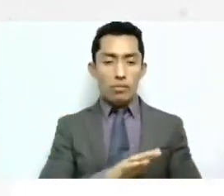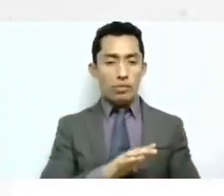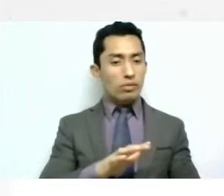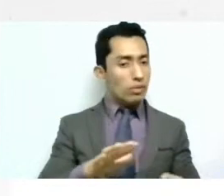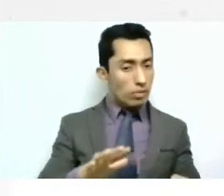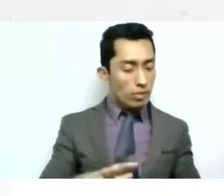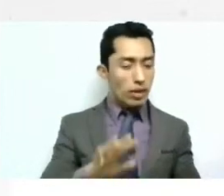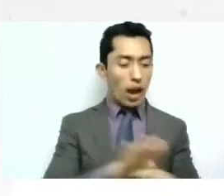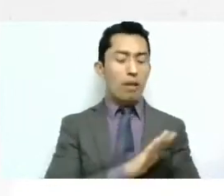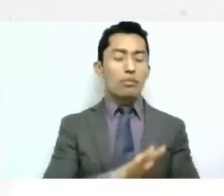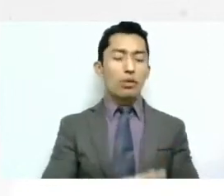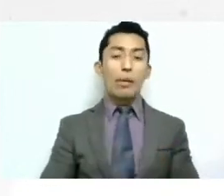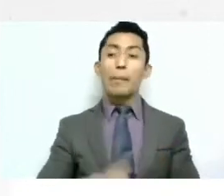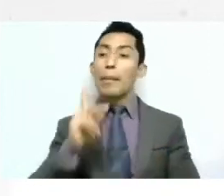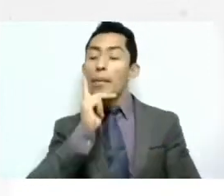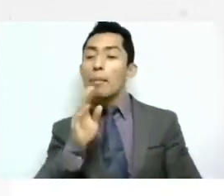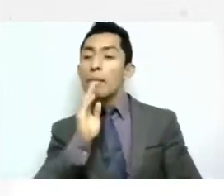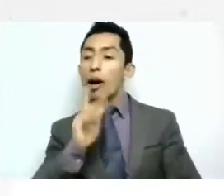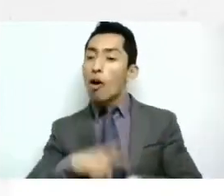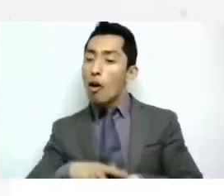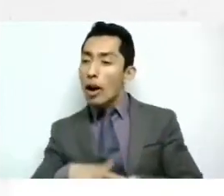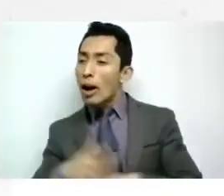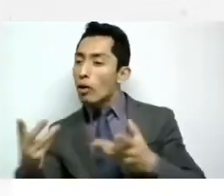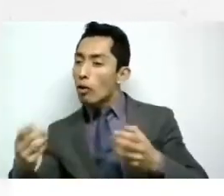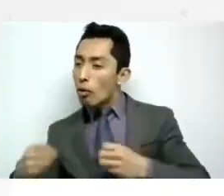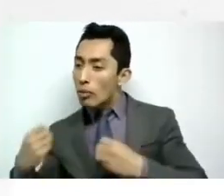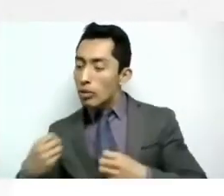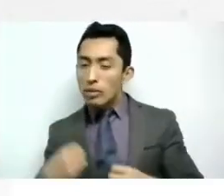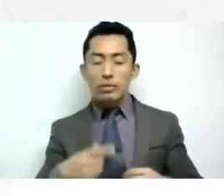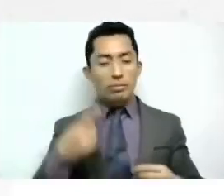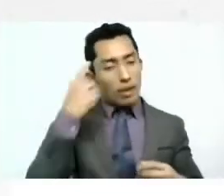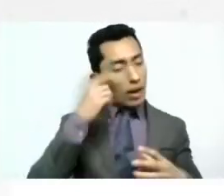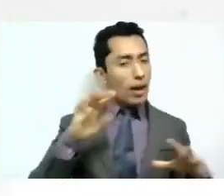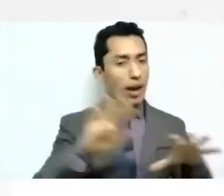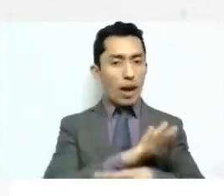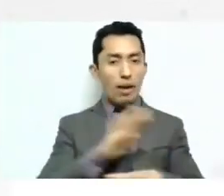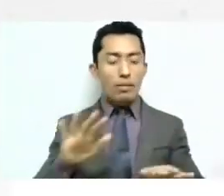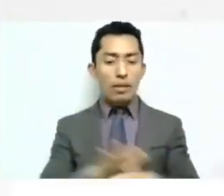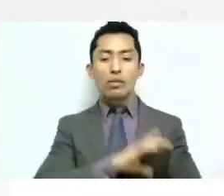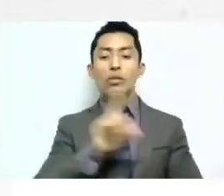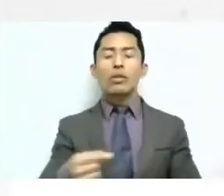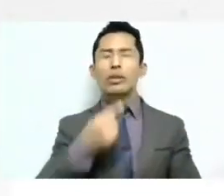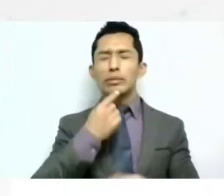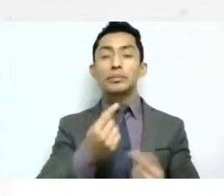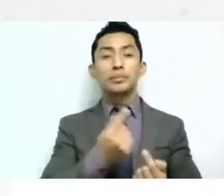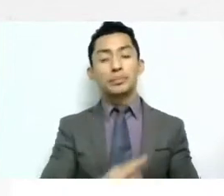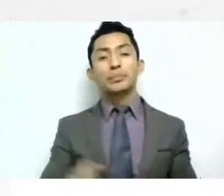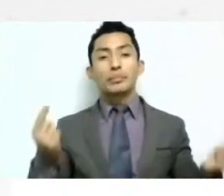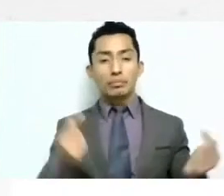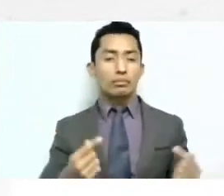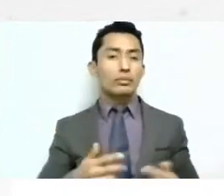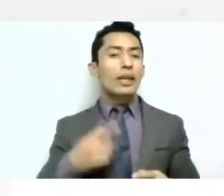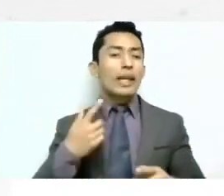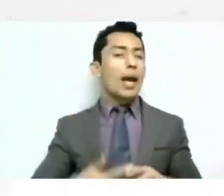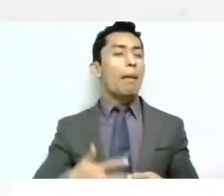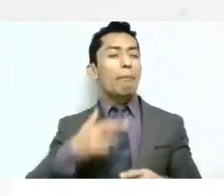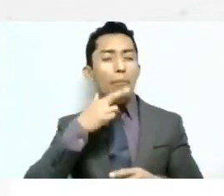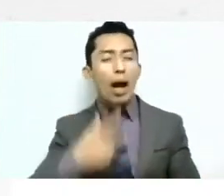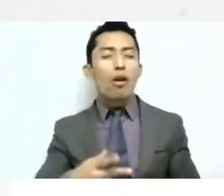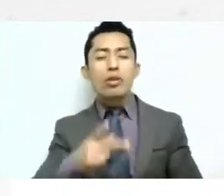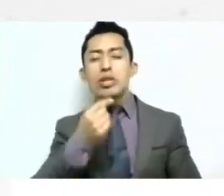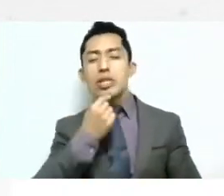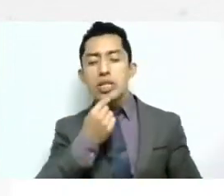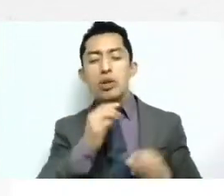los padres para poder que tengan esa atención de los menores no hay nadie mejor que cuida a los menores